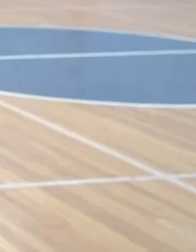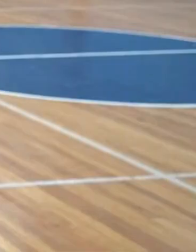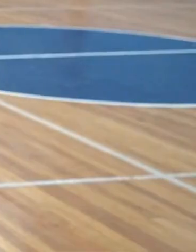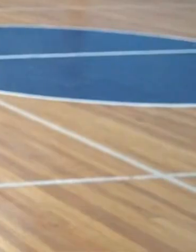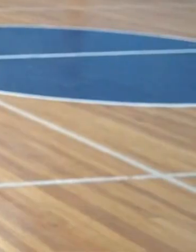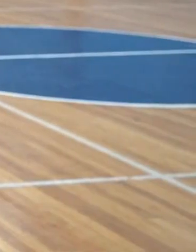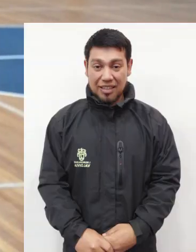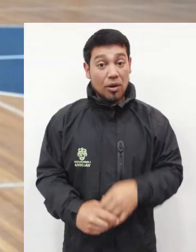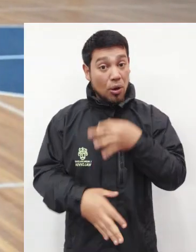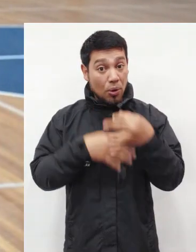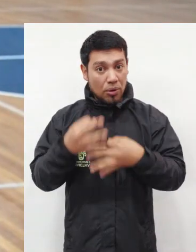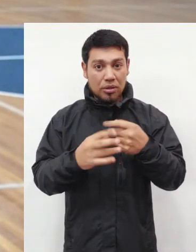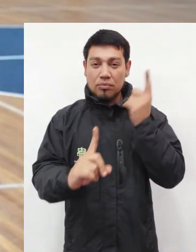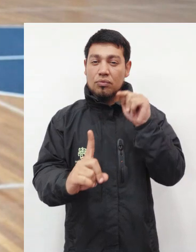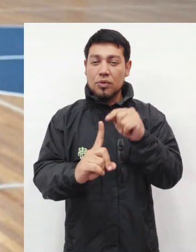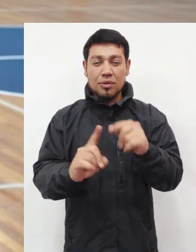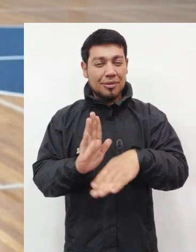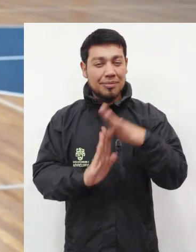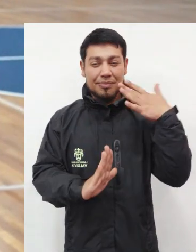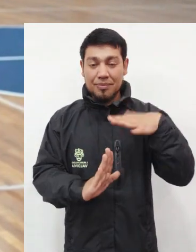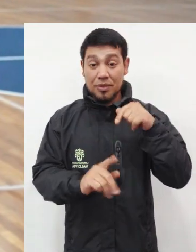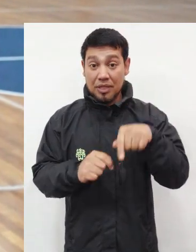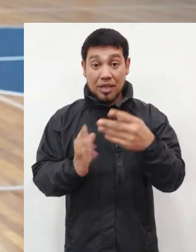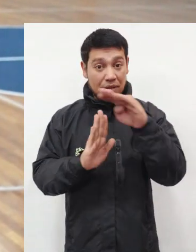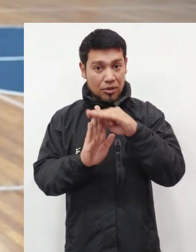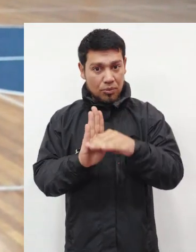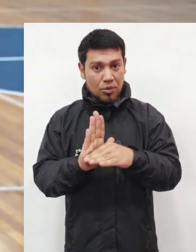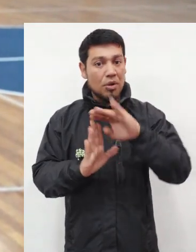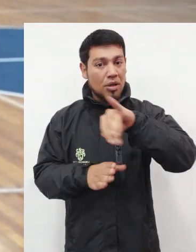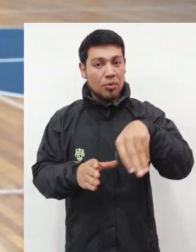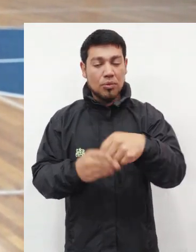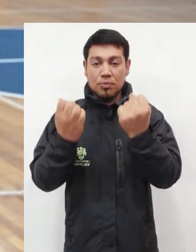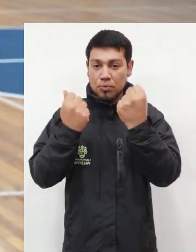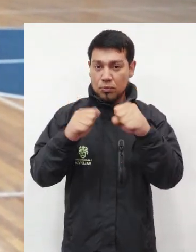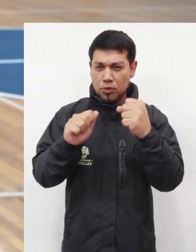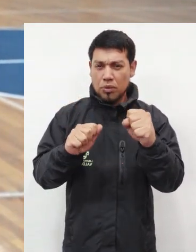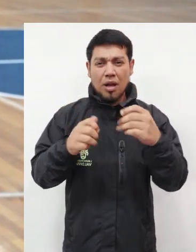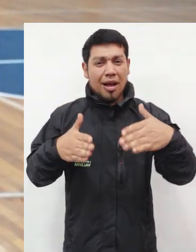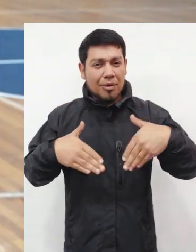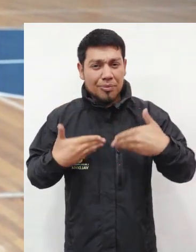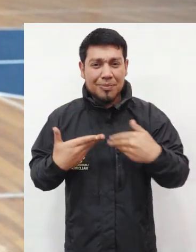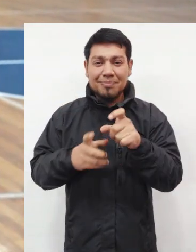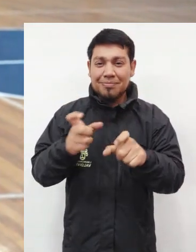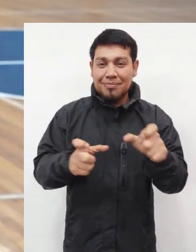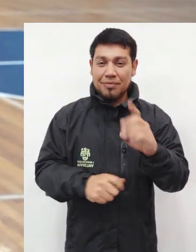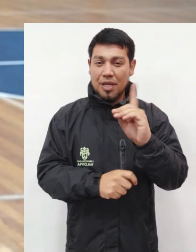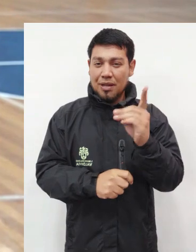Bueno, el objetivo principalmente del programa es poder promover y fomentar actividades físicas, recreativas e inclusivas para brindar la